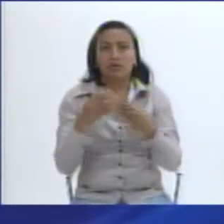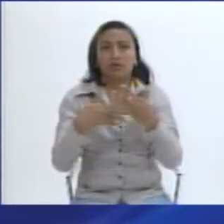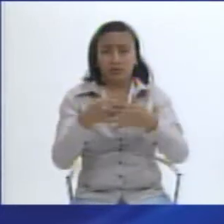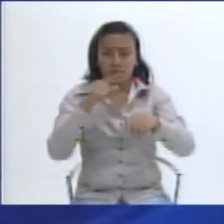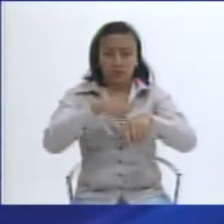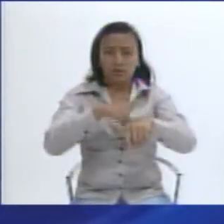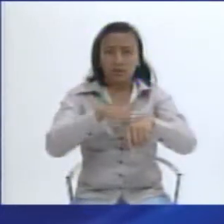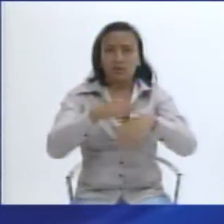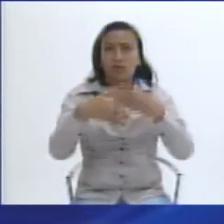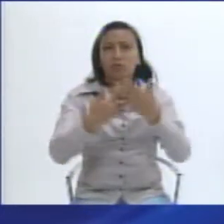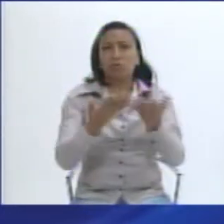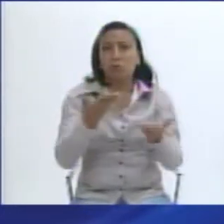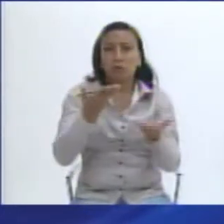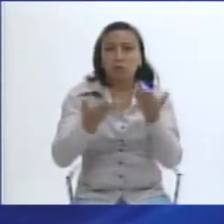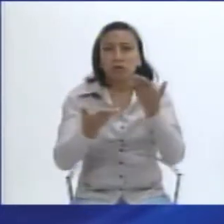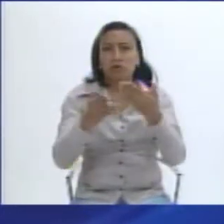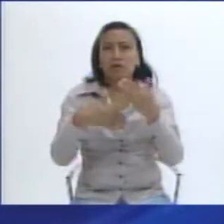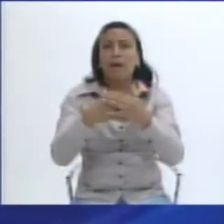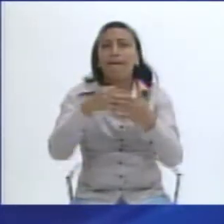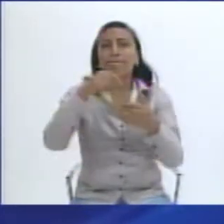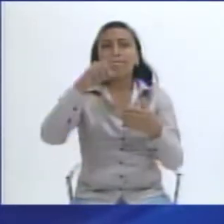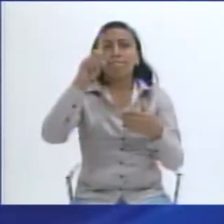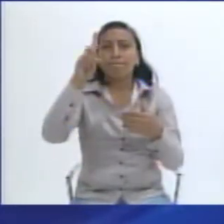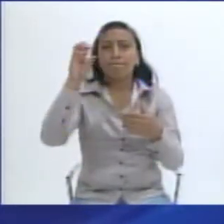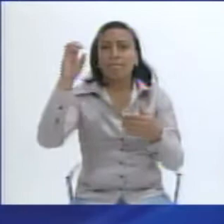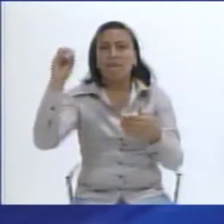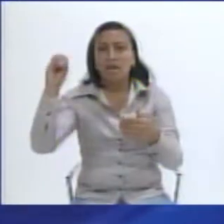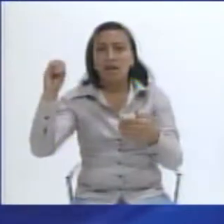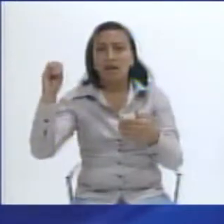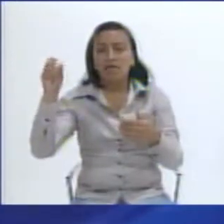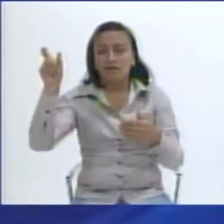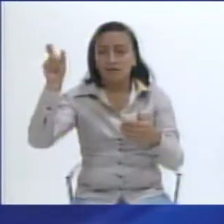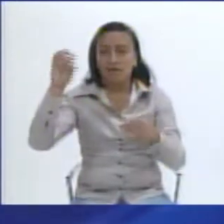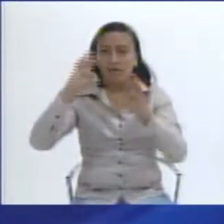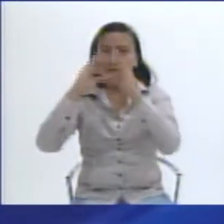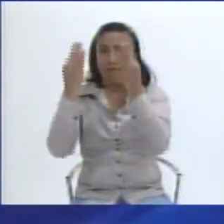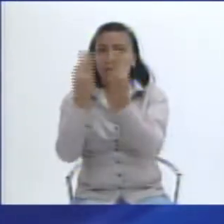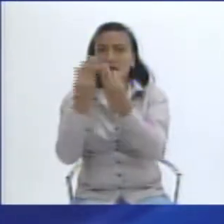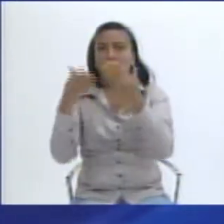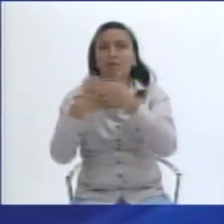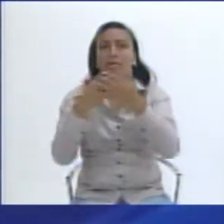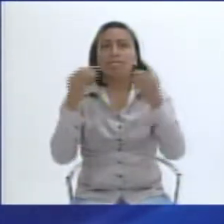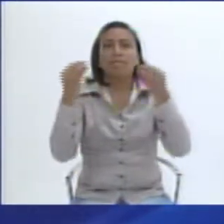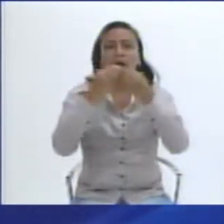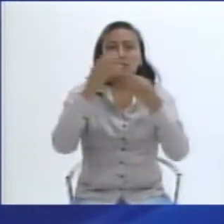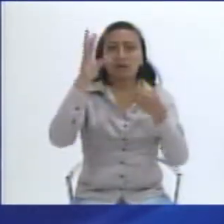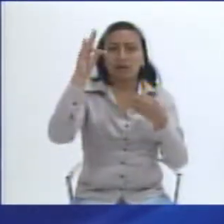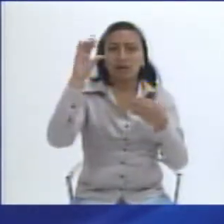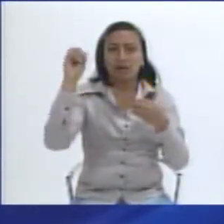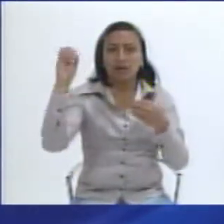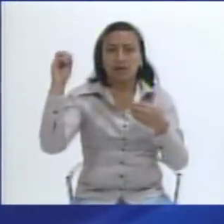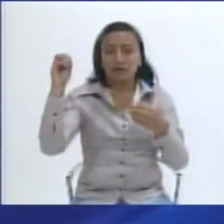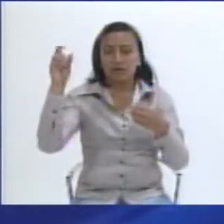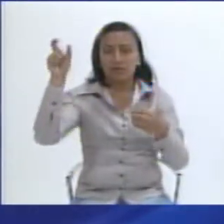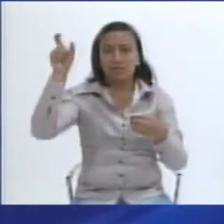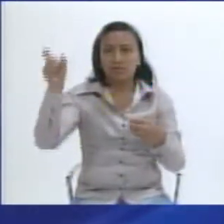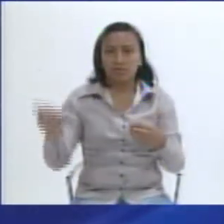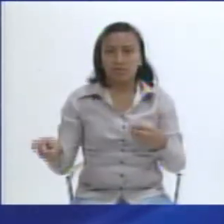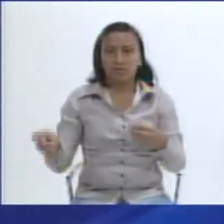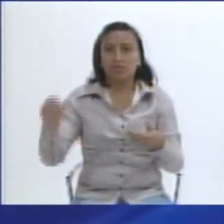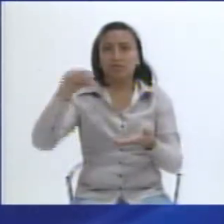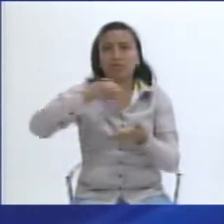momento ya alrededor de mil familias y más de 700 personas individualmente en esta